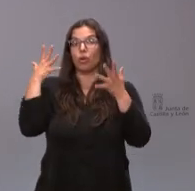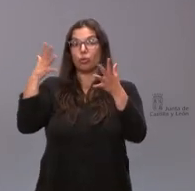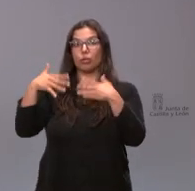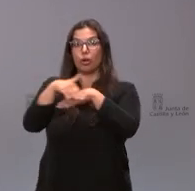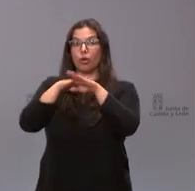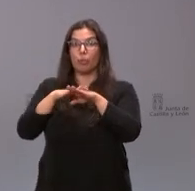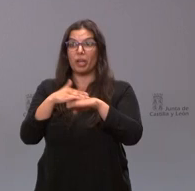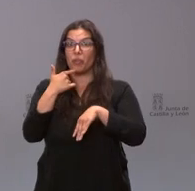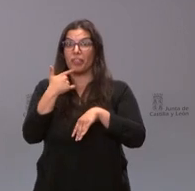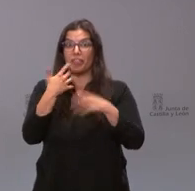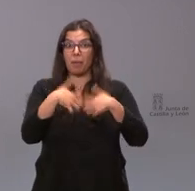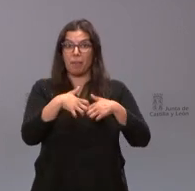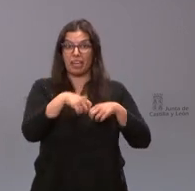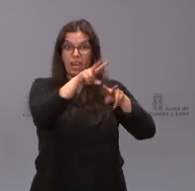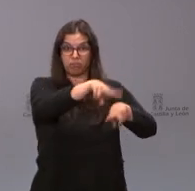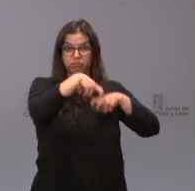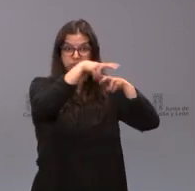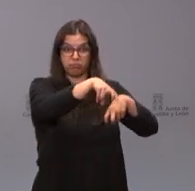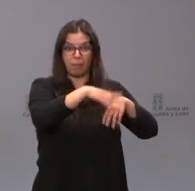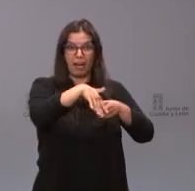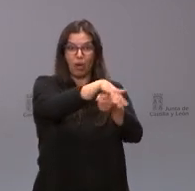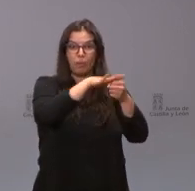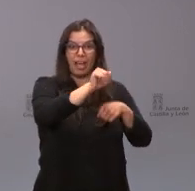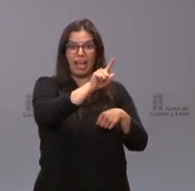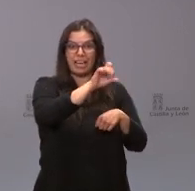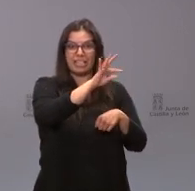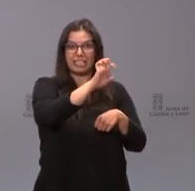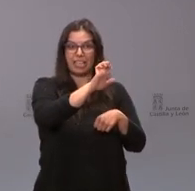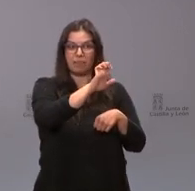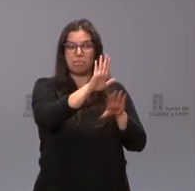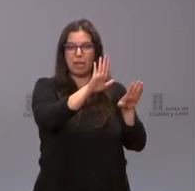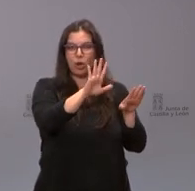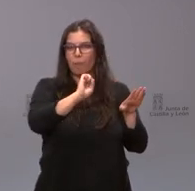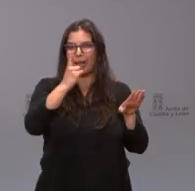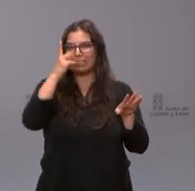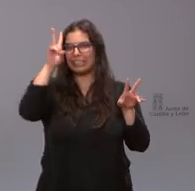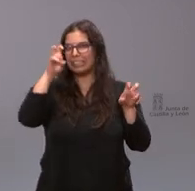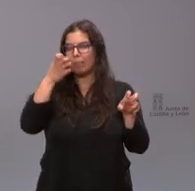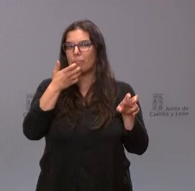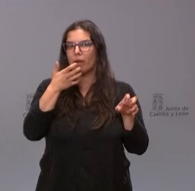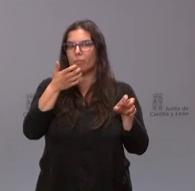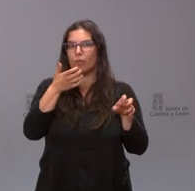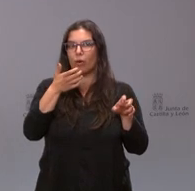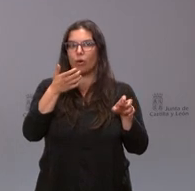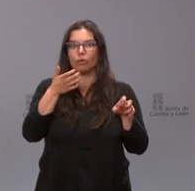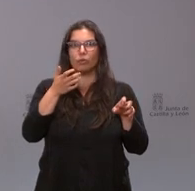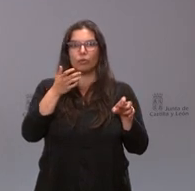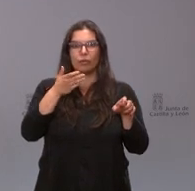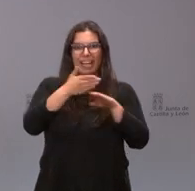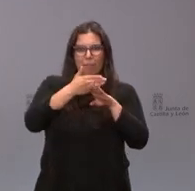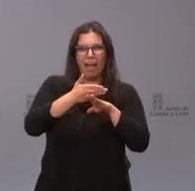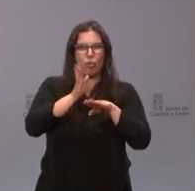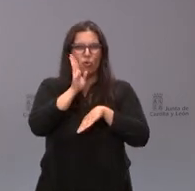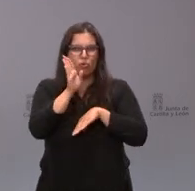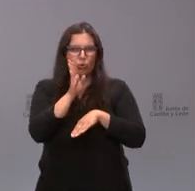retroexcavadora que es para la comunidad del Issste me preguntaba sobre todo el tema de la retirada de la madera quemada y de